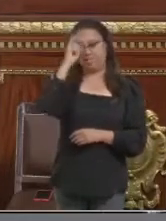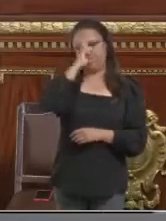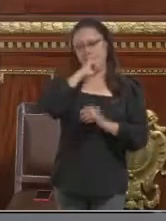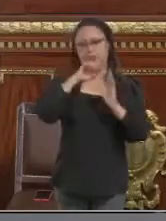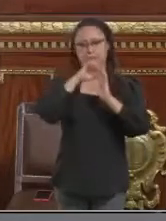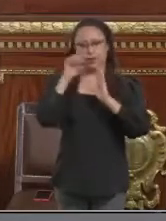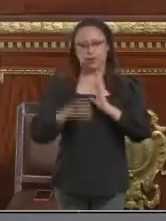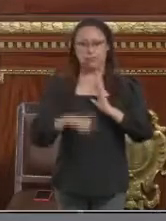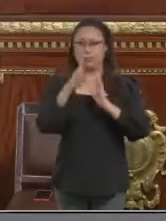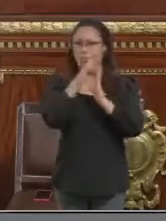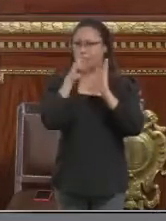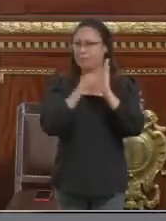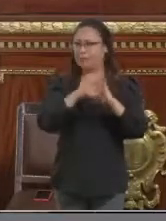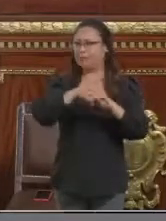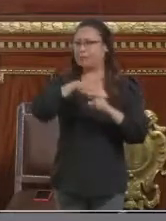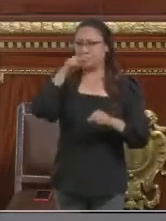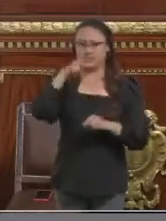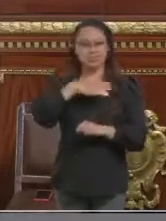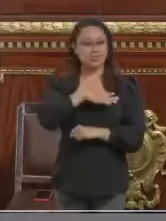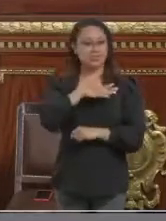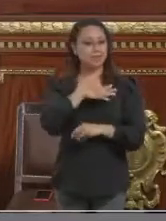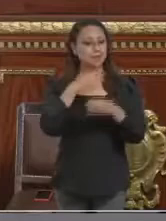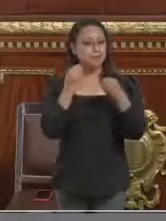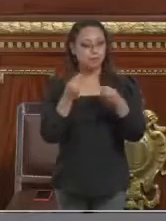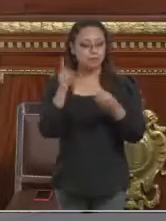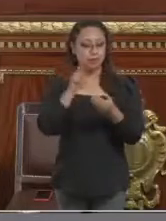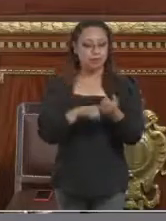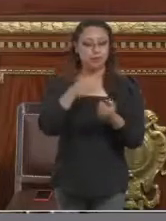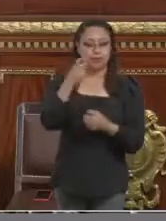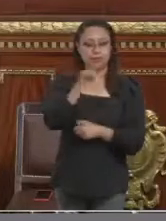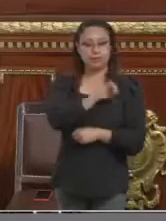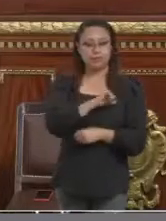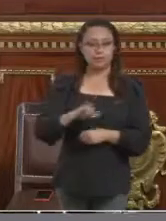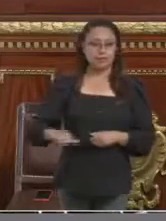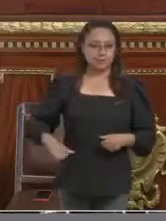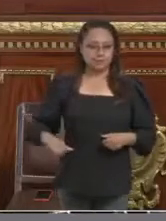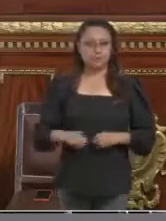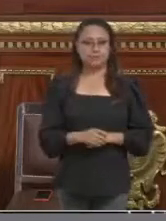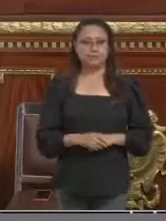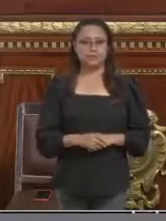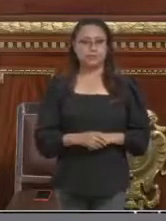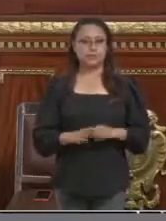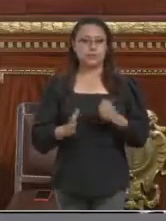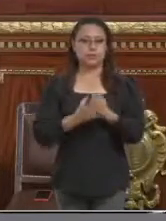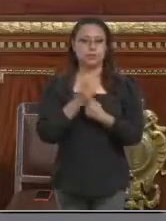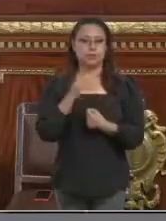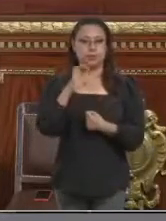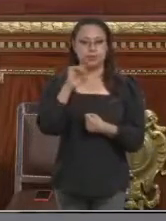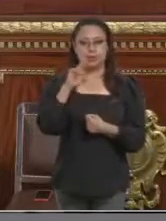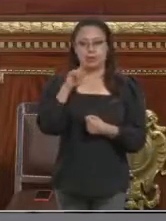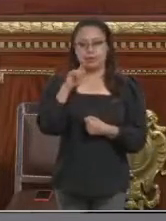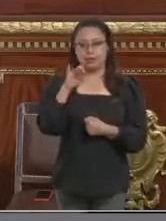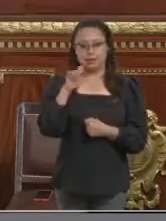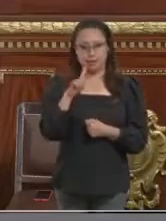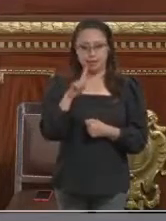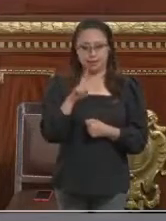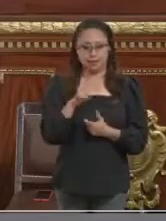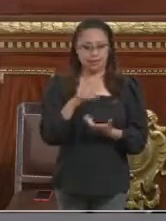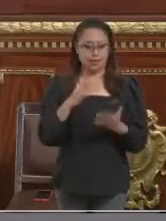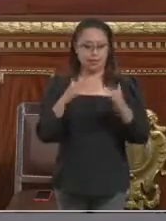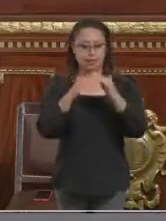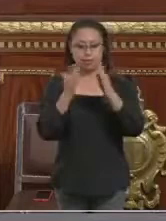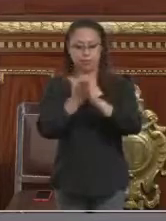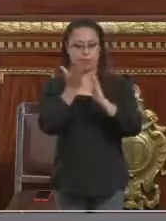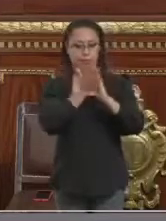vacíos que están en la alcaldía Benito Juárez, gracias al cártel inmobiliario que gobierna y que